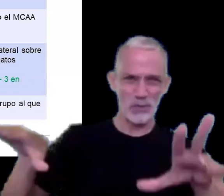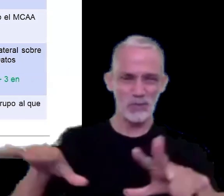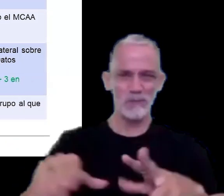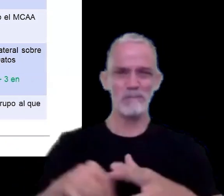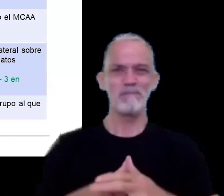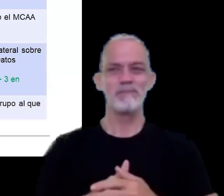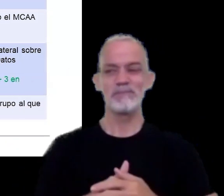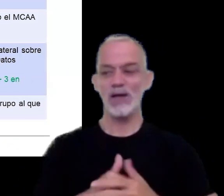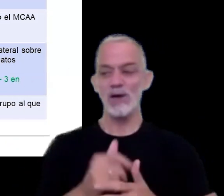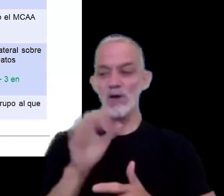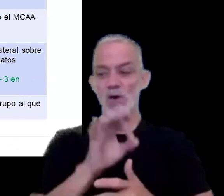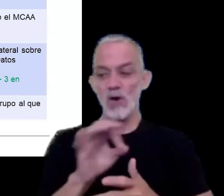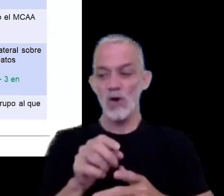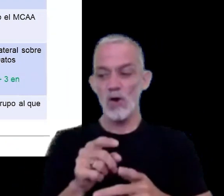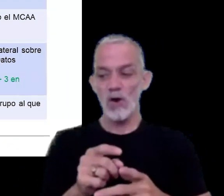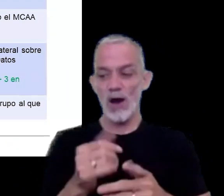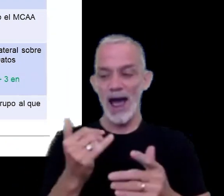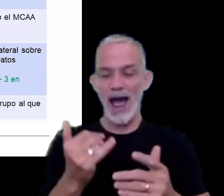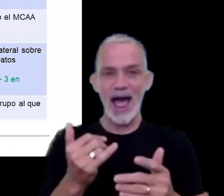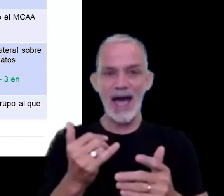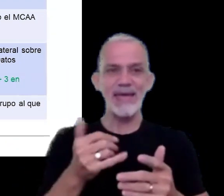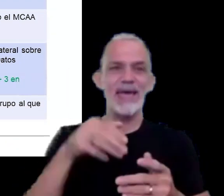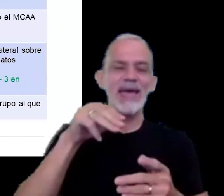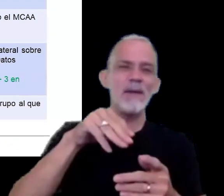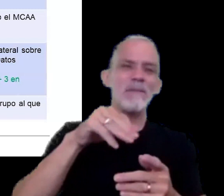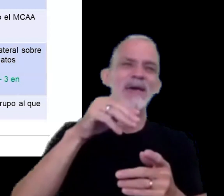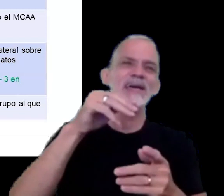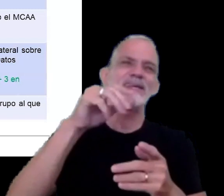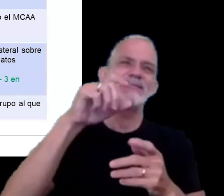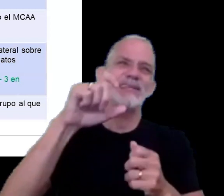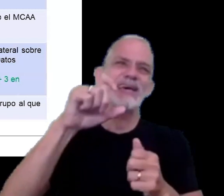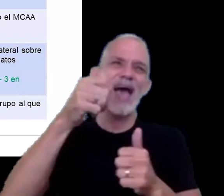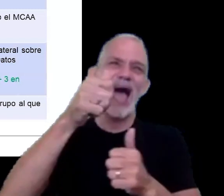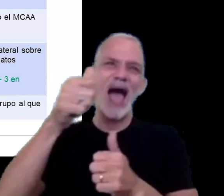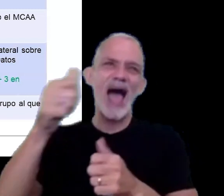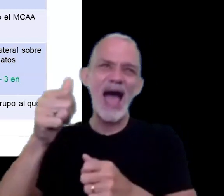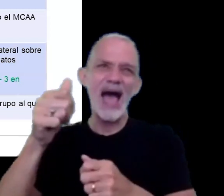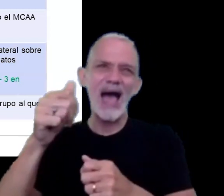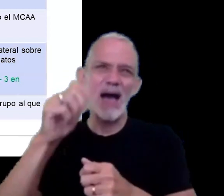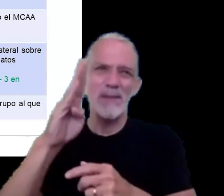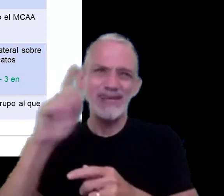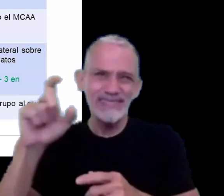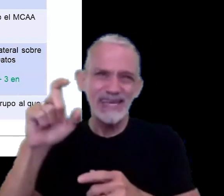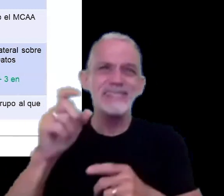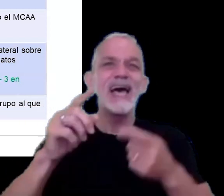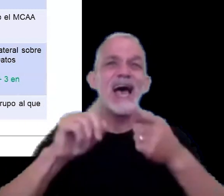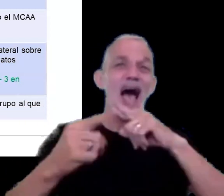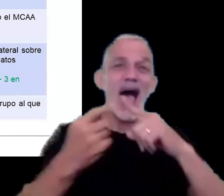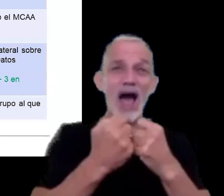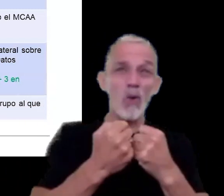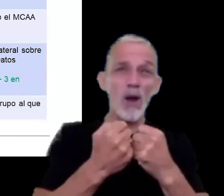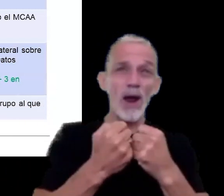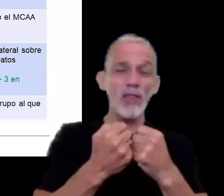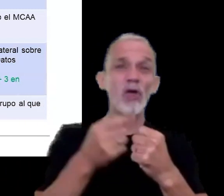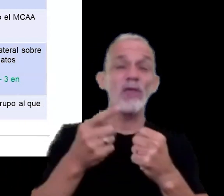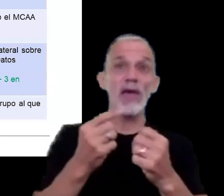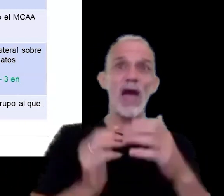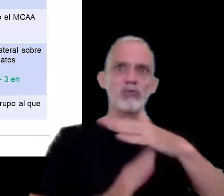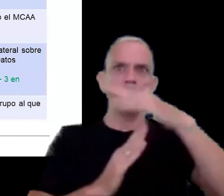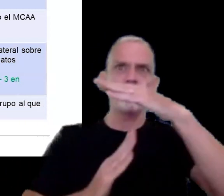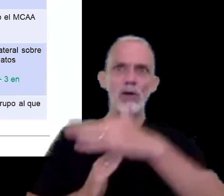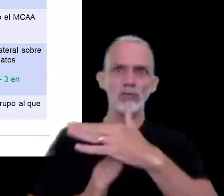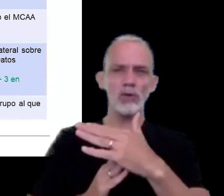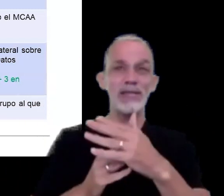o bajo el amparo del MCAA CBC que es el acuerdo multilateral de autoridades competentes para el